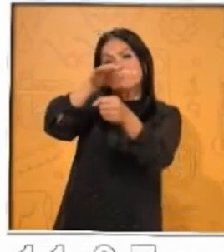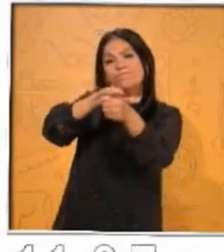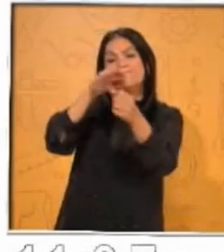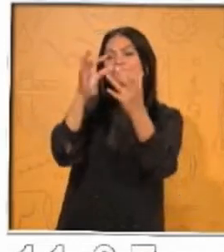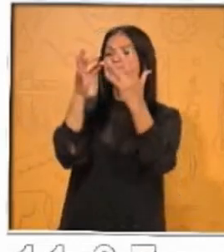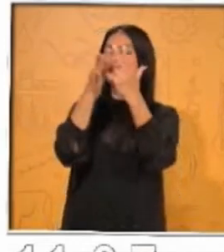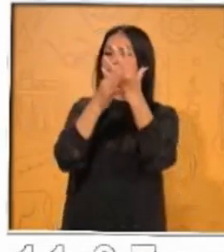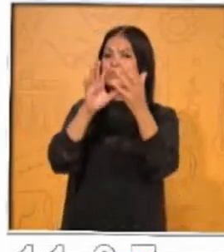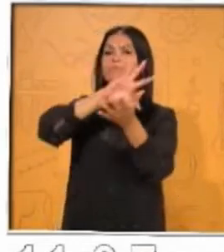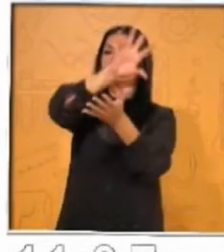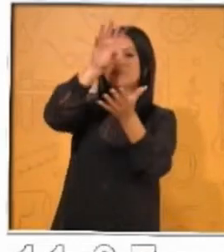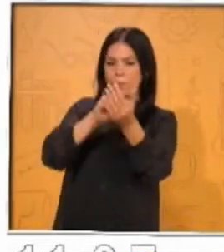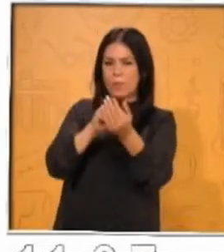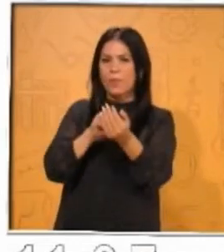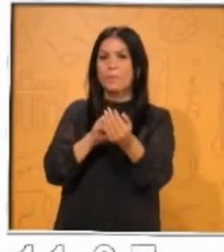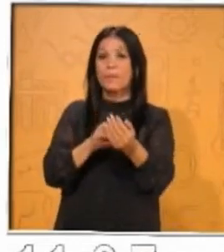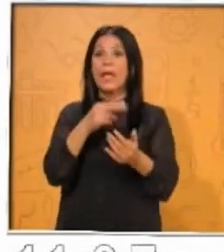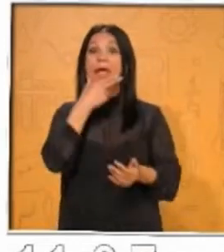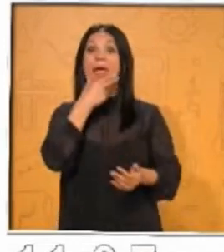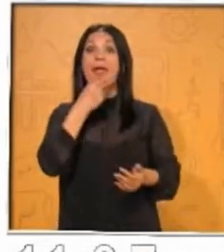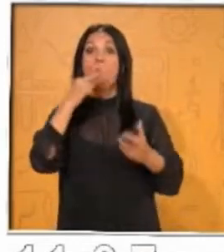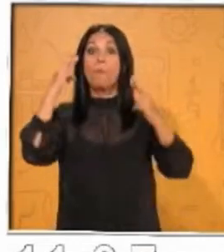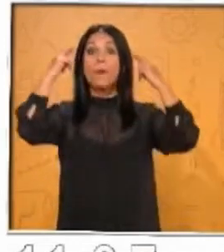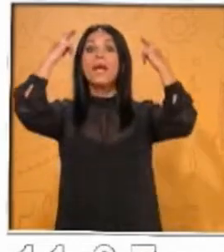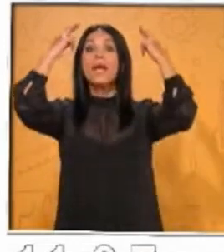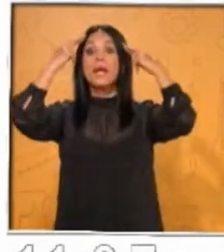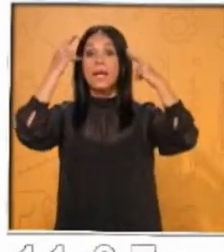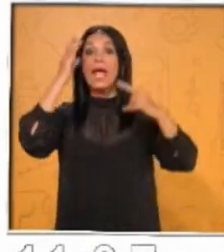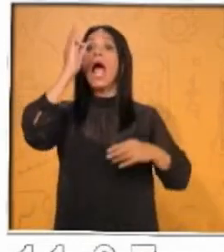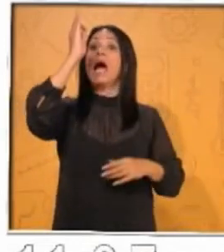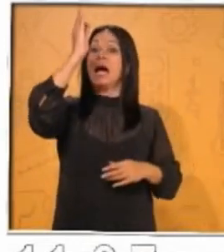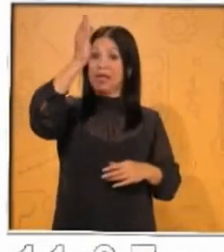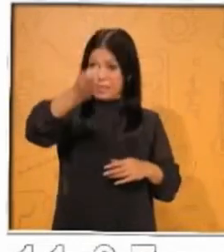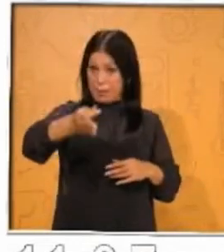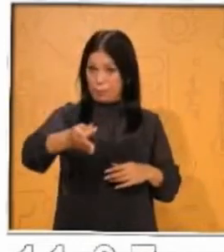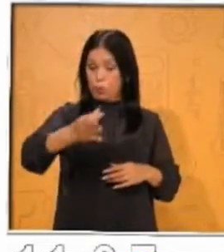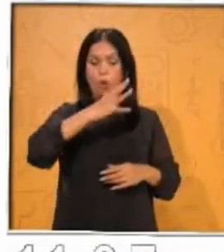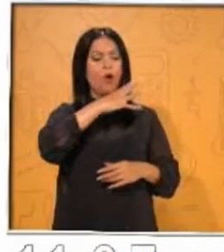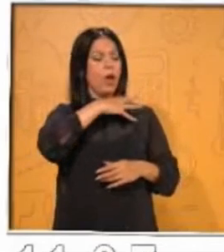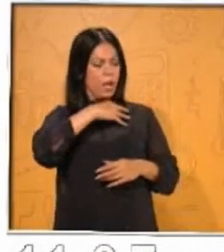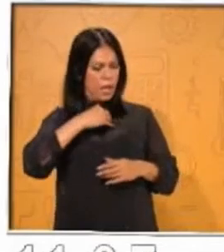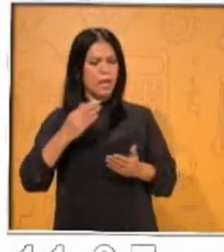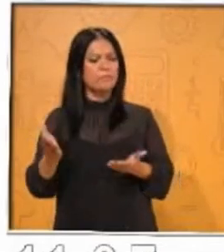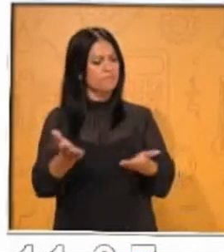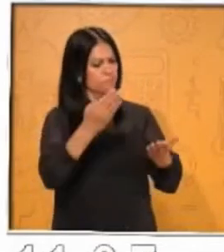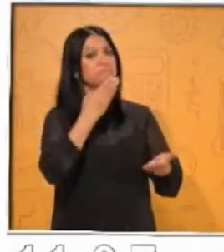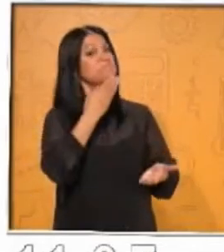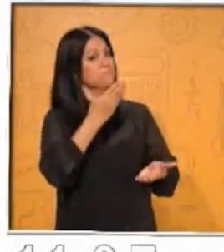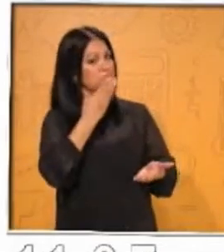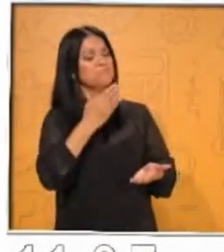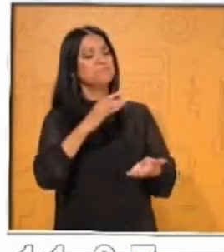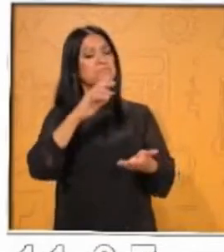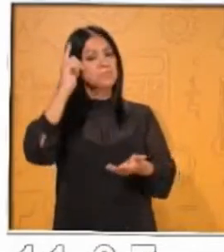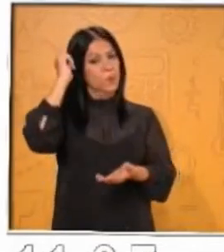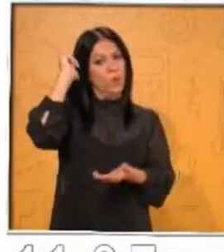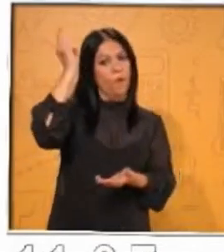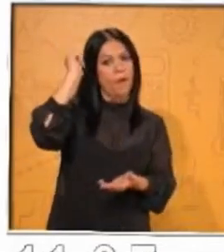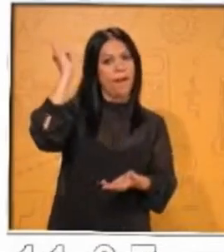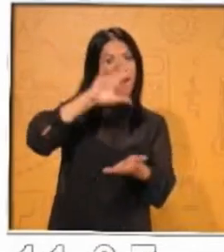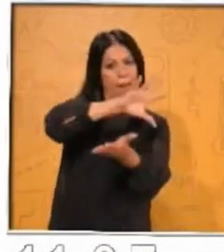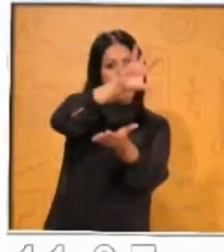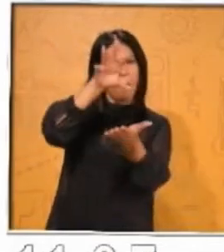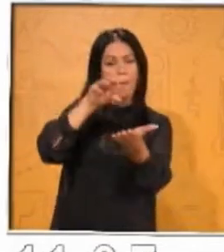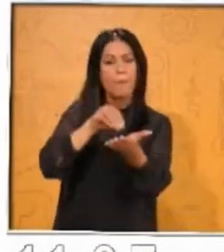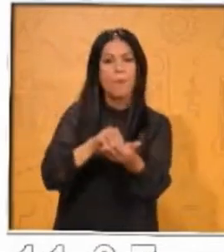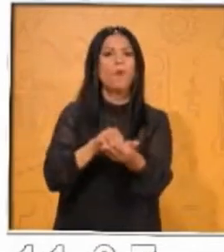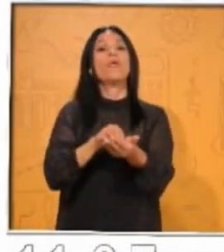celebración para darle la mano de su hija si regresaba victorioso de la batalla. El valiente guerrero aceptó,